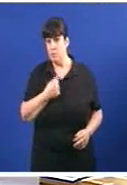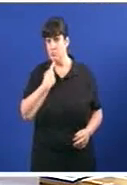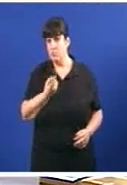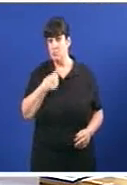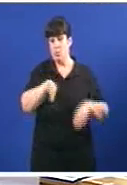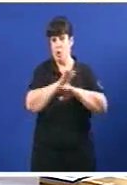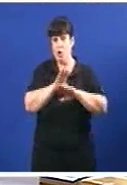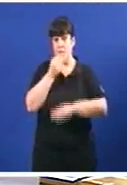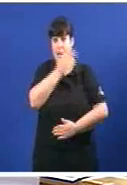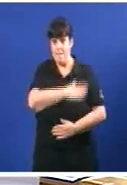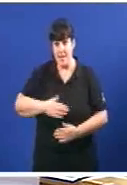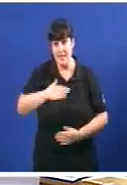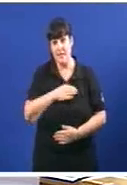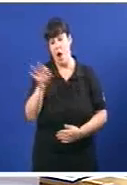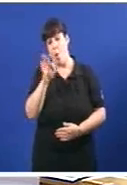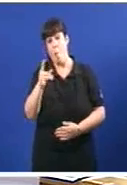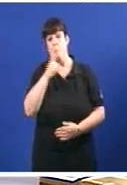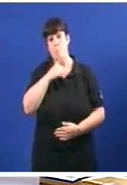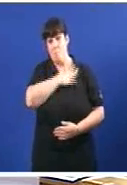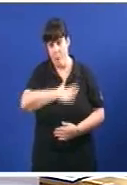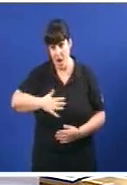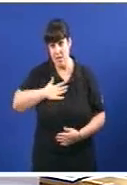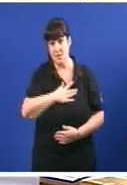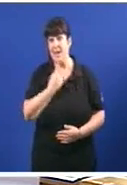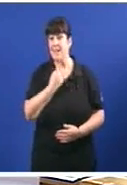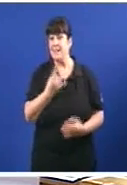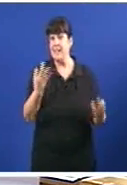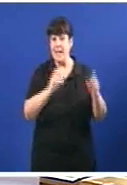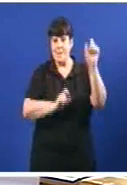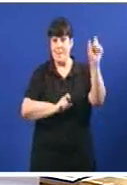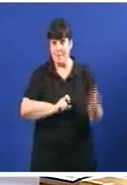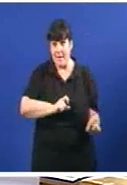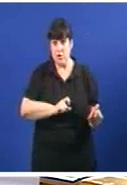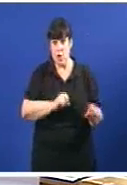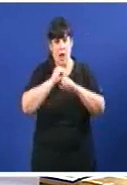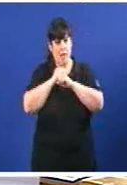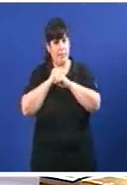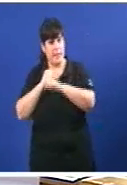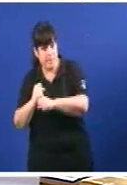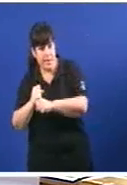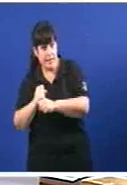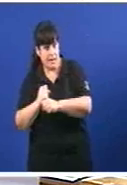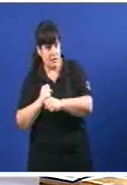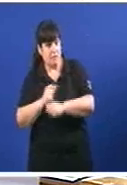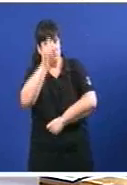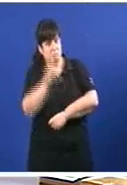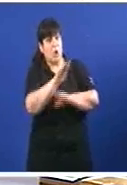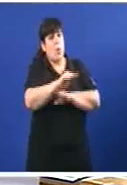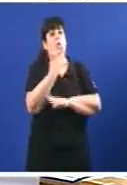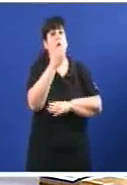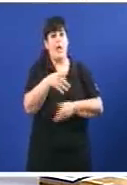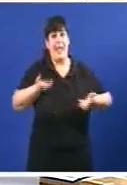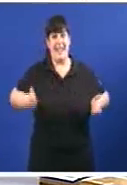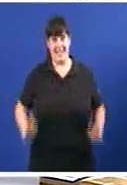benestar ou de malestar que a persona que cuidaba ao gran dependente era a súa filla, que esta a sú vez que